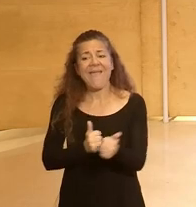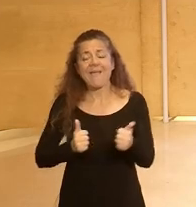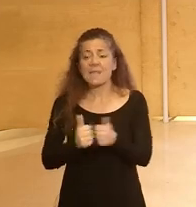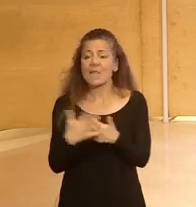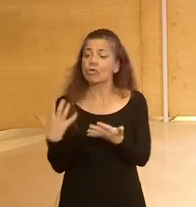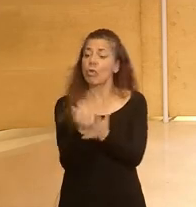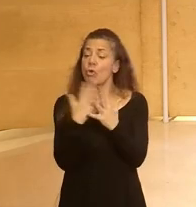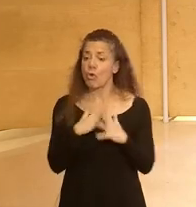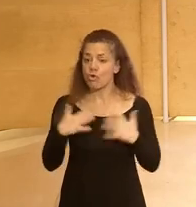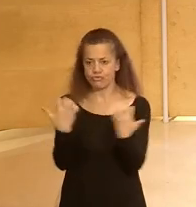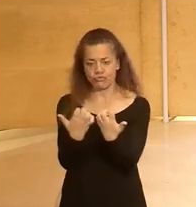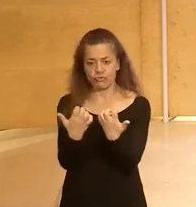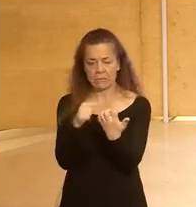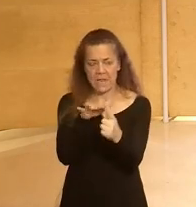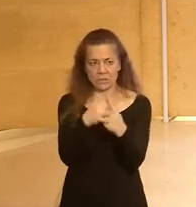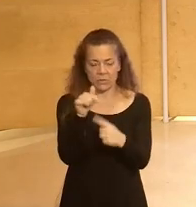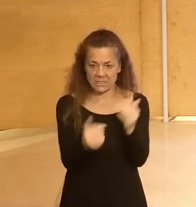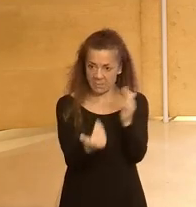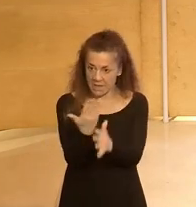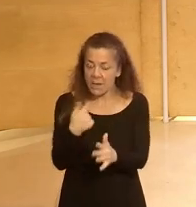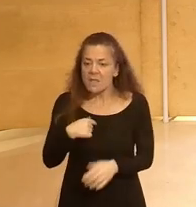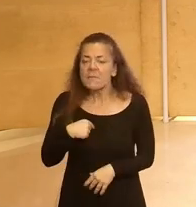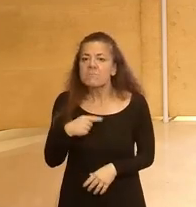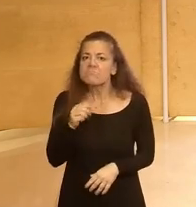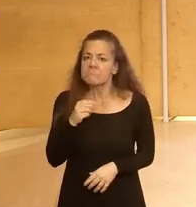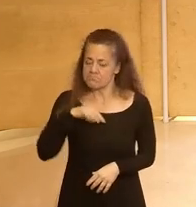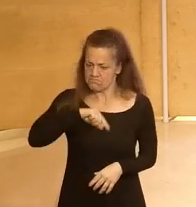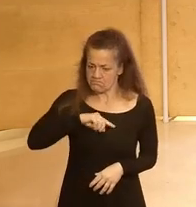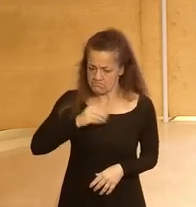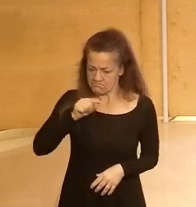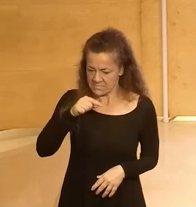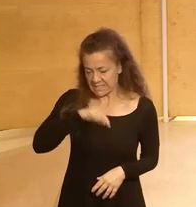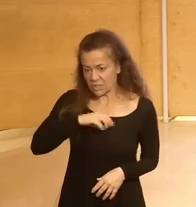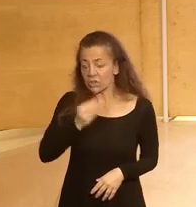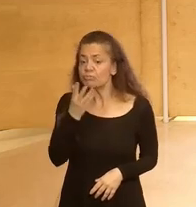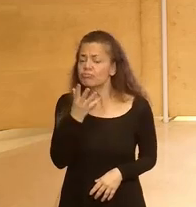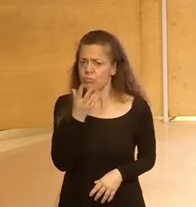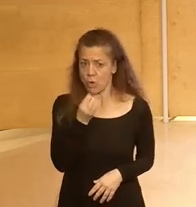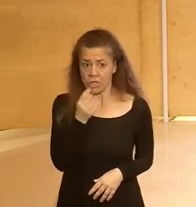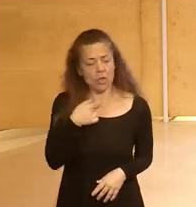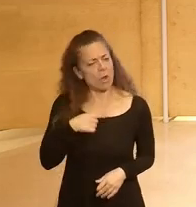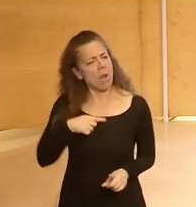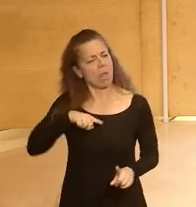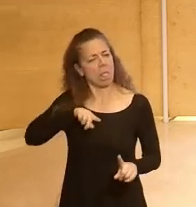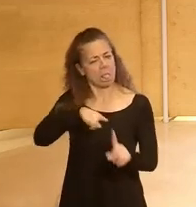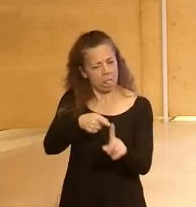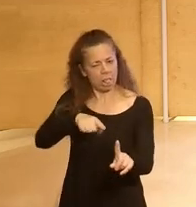demostrado todo el Congreso con lo que estábamos viviendo a mí me ha parecido bonito que no se ha hecho carnaza por parte de los grupos